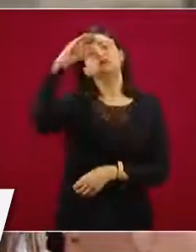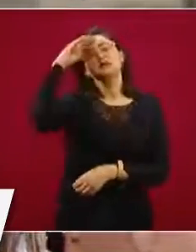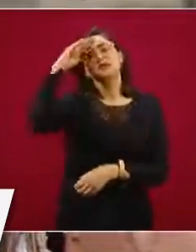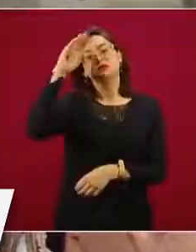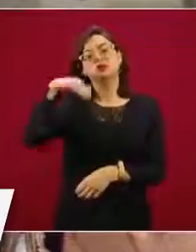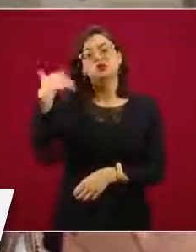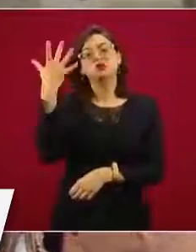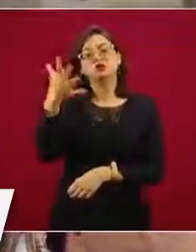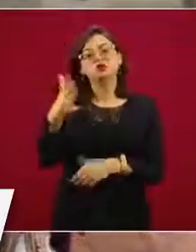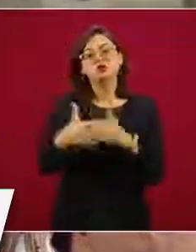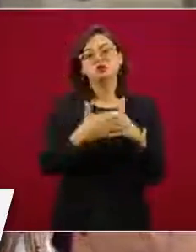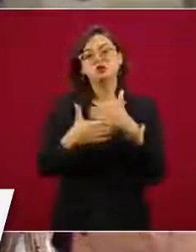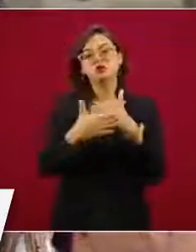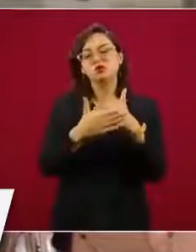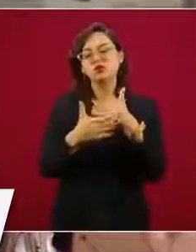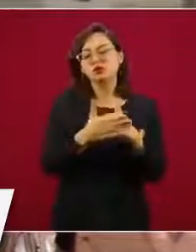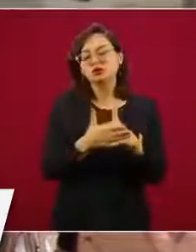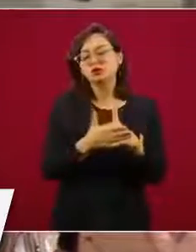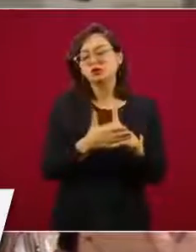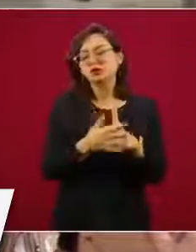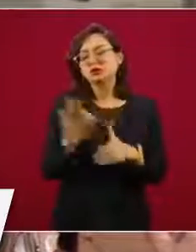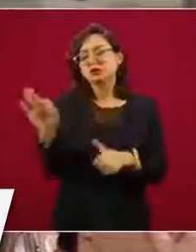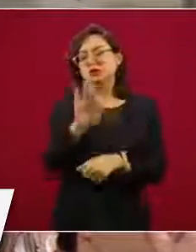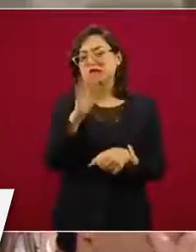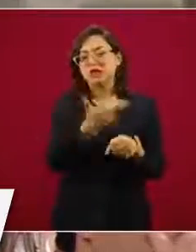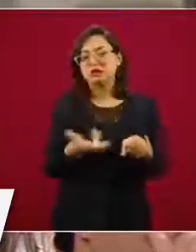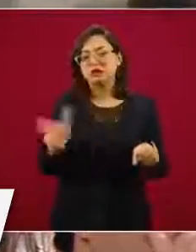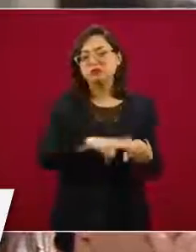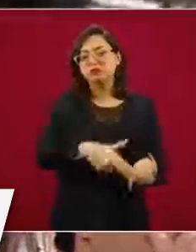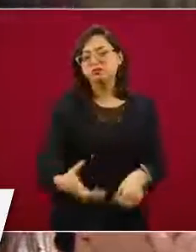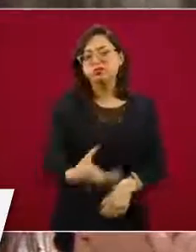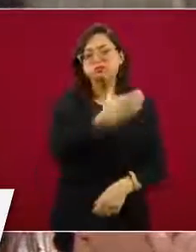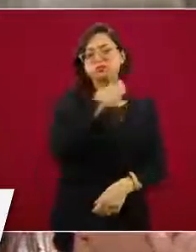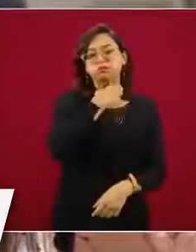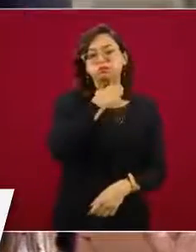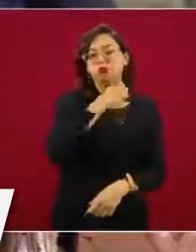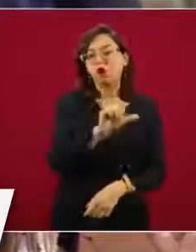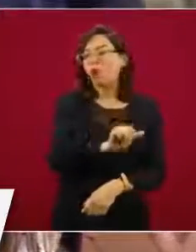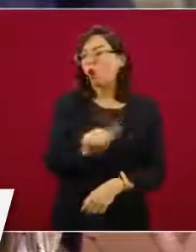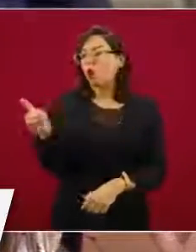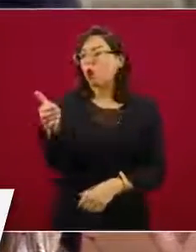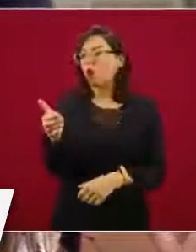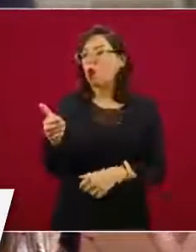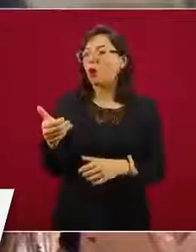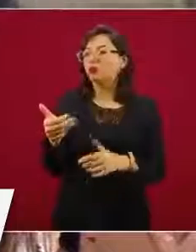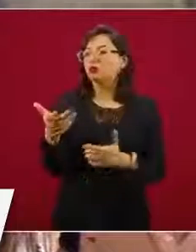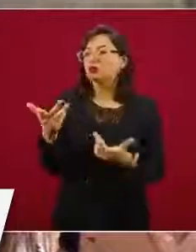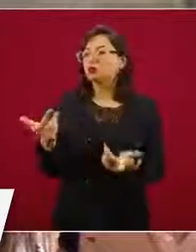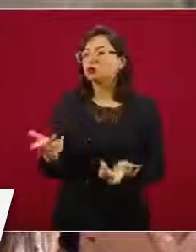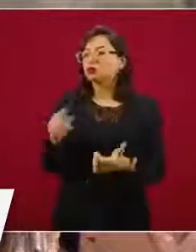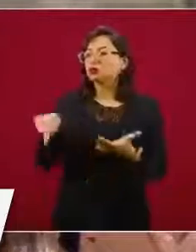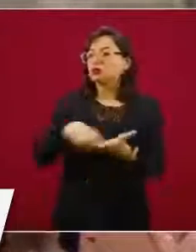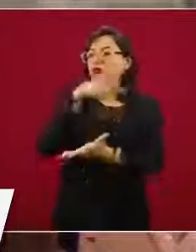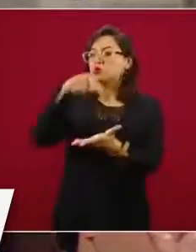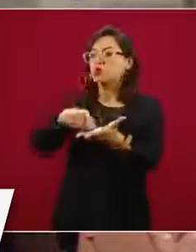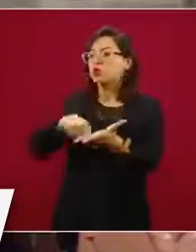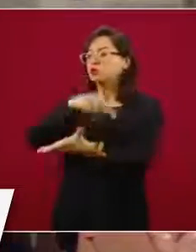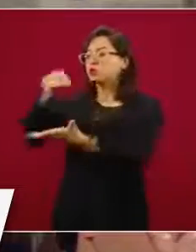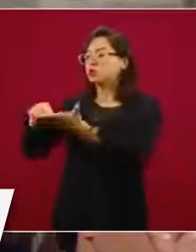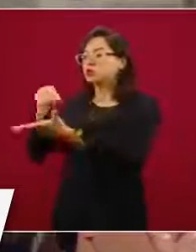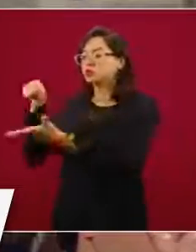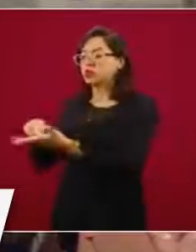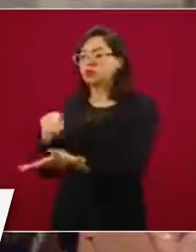para echar mano de todo, de toda esta infraestructura que se está coordinando el día de hoy.